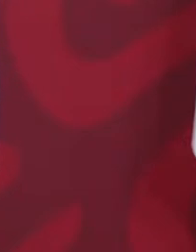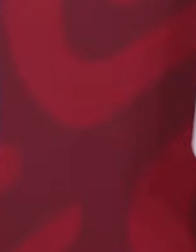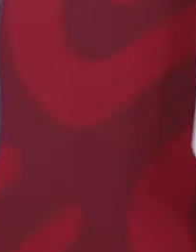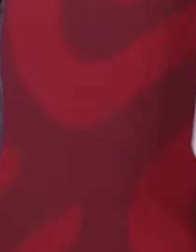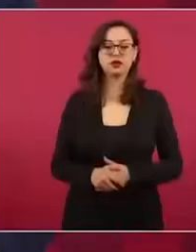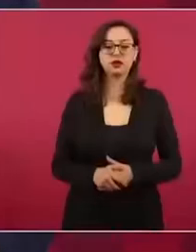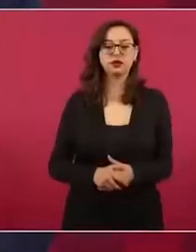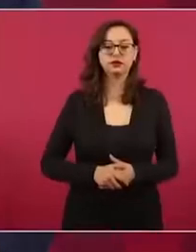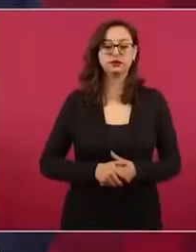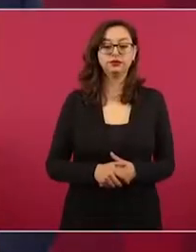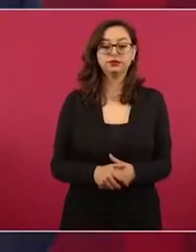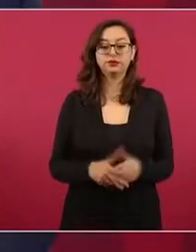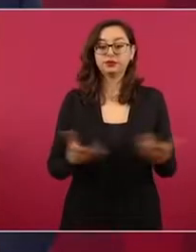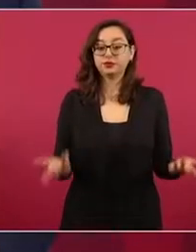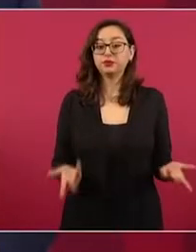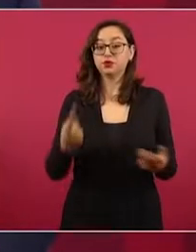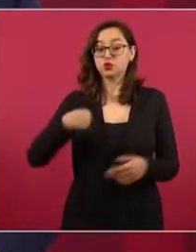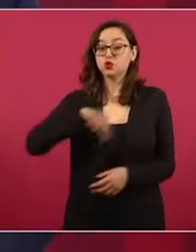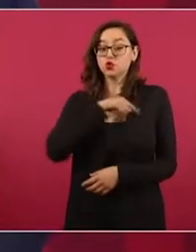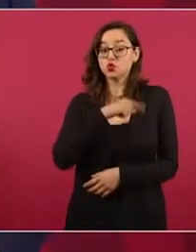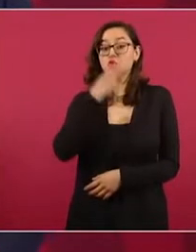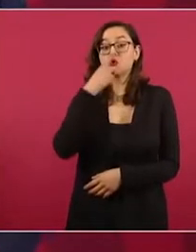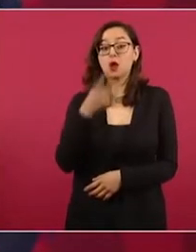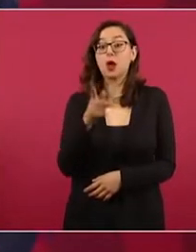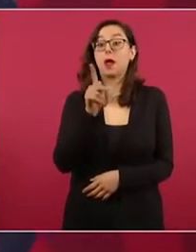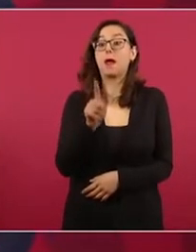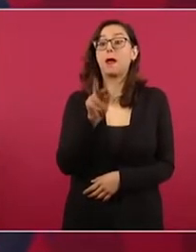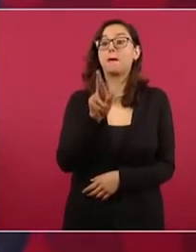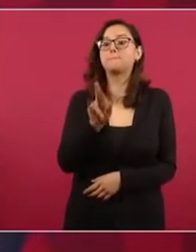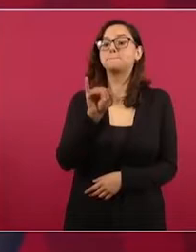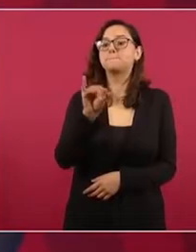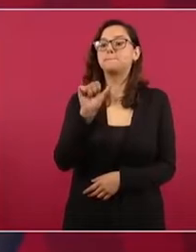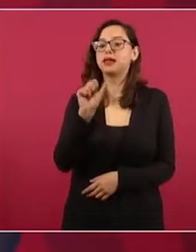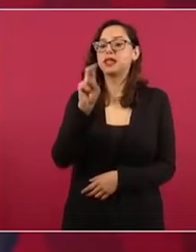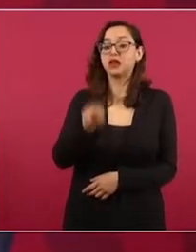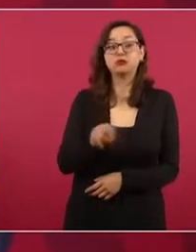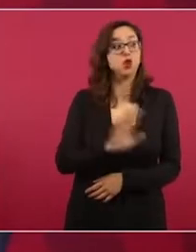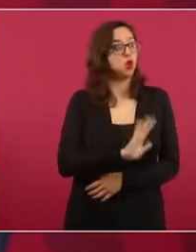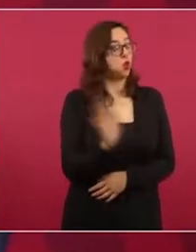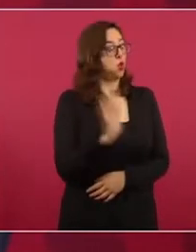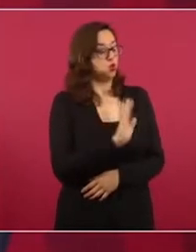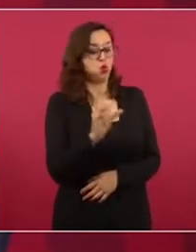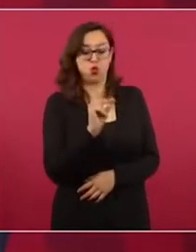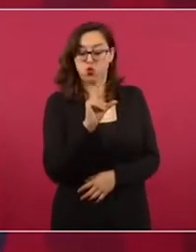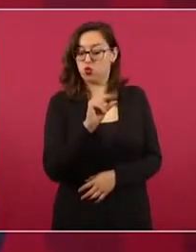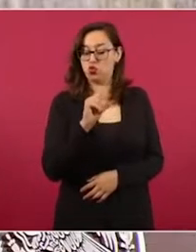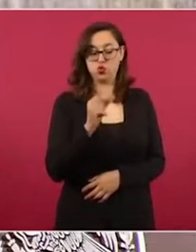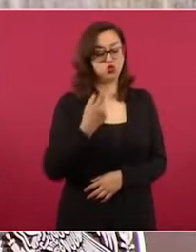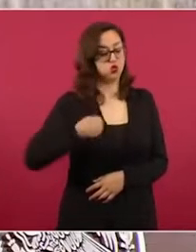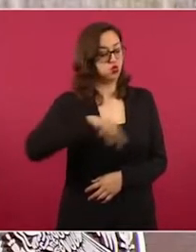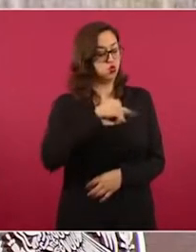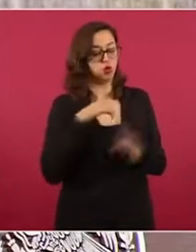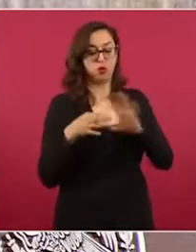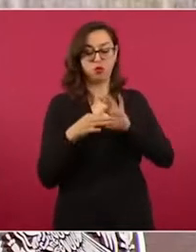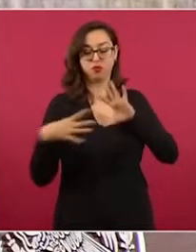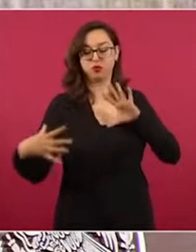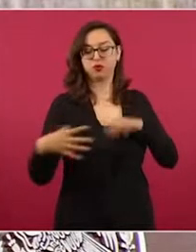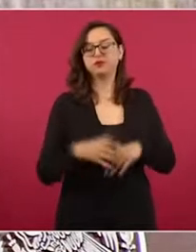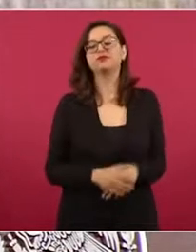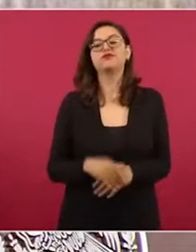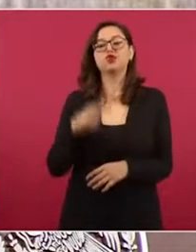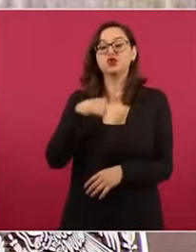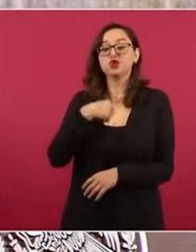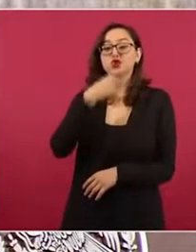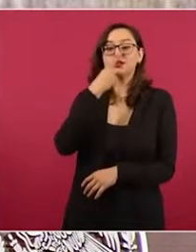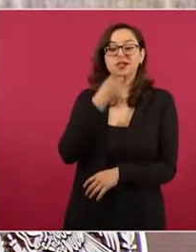Yo hasta decía, la única diferencia que hay entre el PRI y el PAN es como la diferencia que hay entre